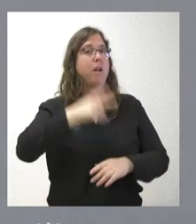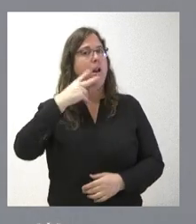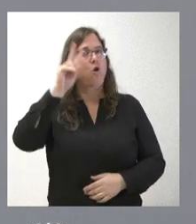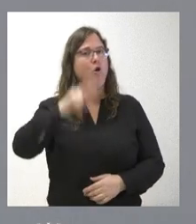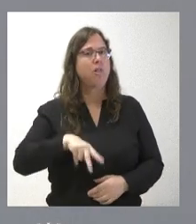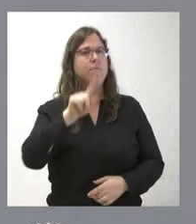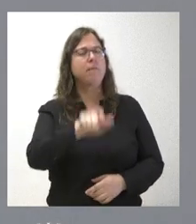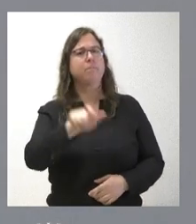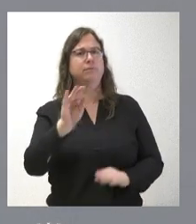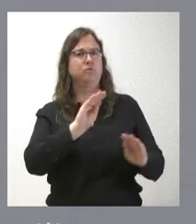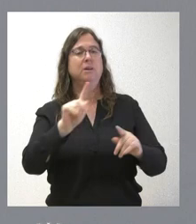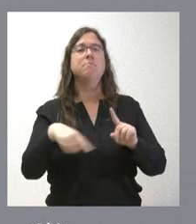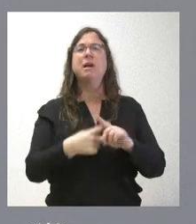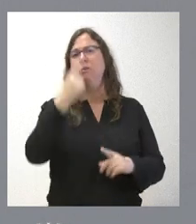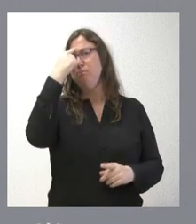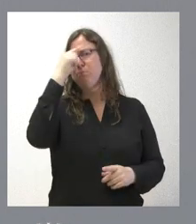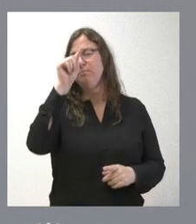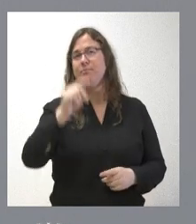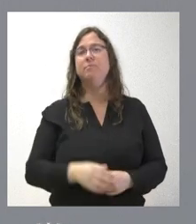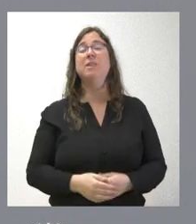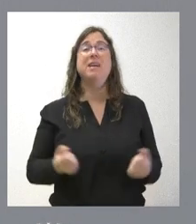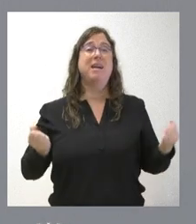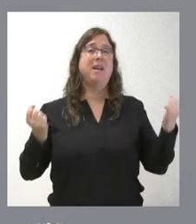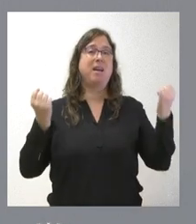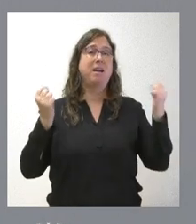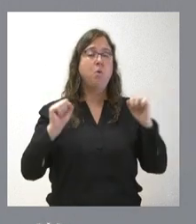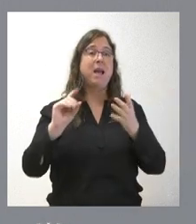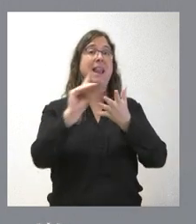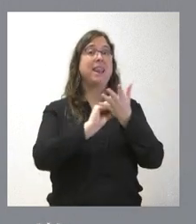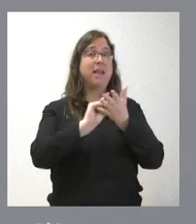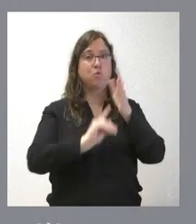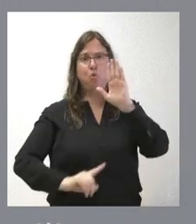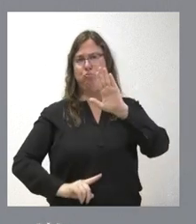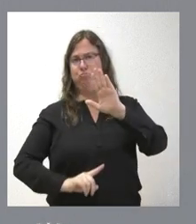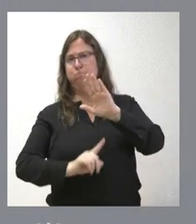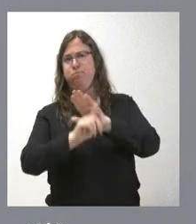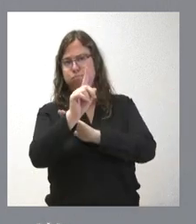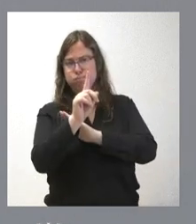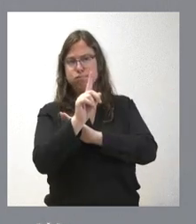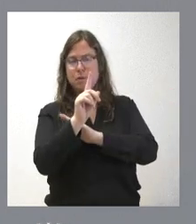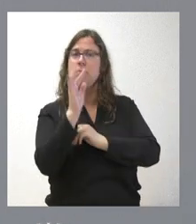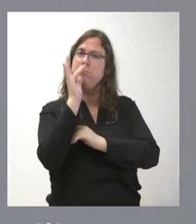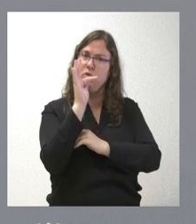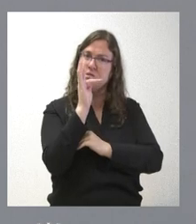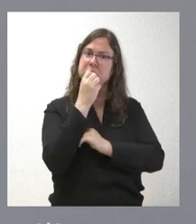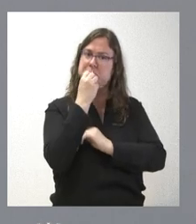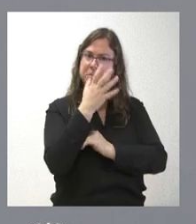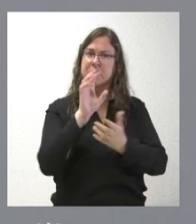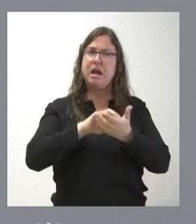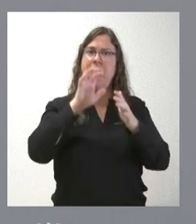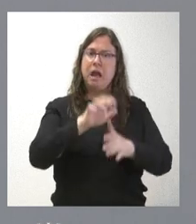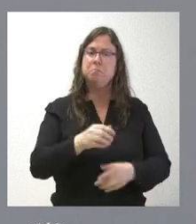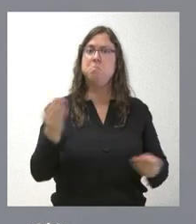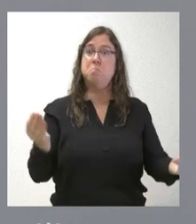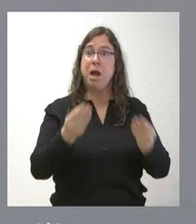hacia las mismas, saber que, aunque los datos se evolucionan de una forma positiva y en Castilla y León todavía